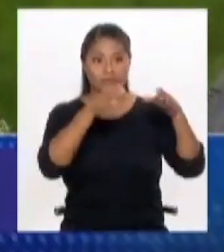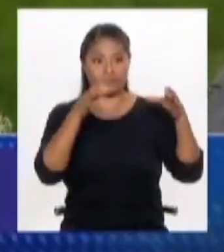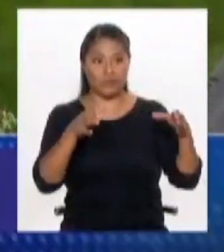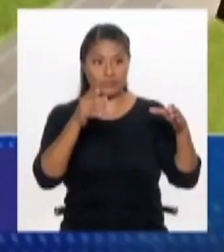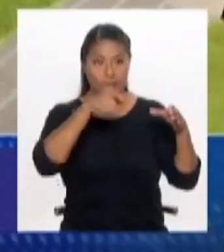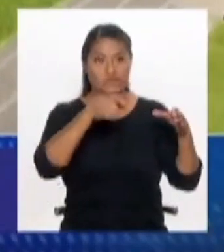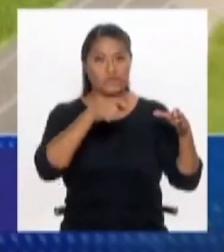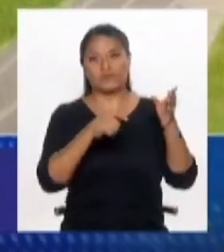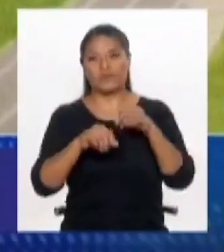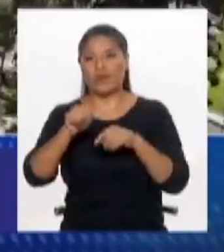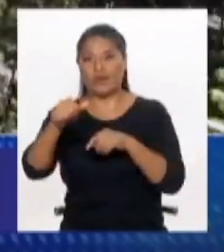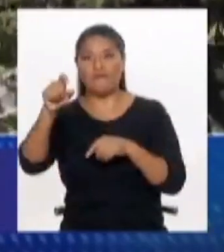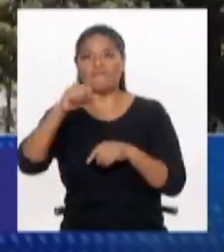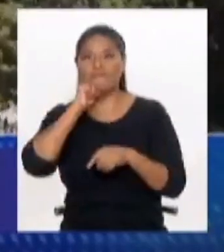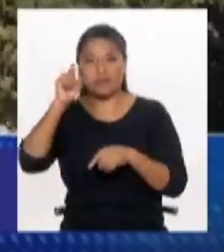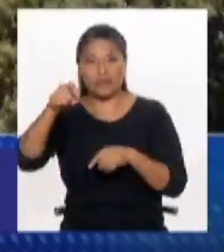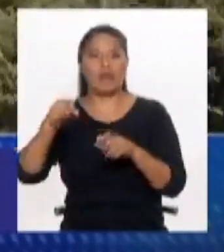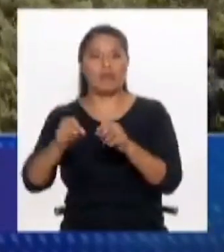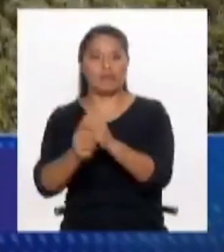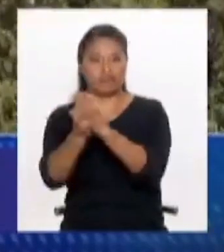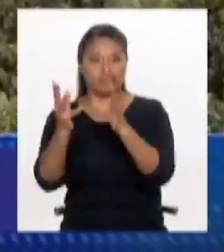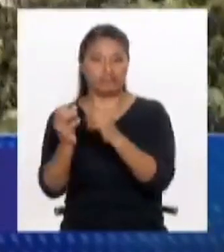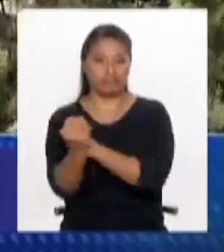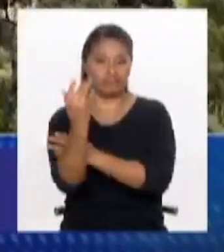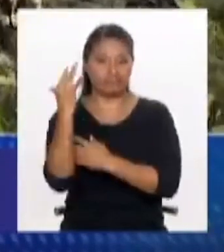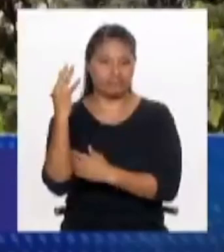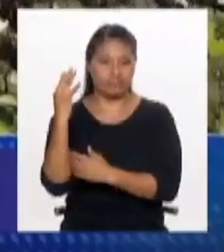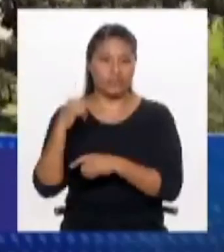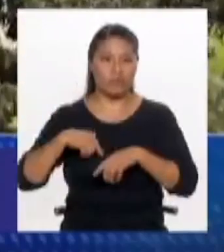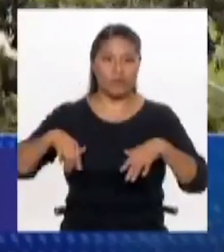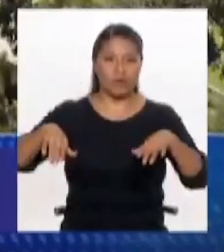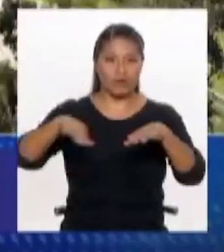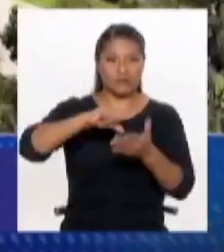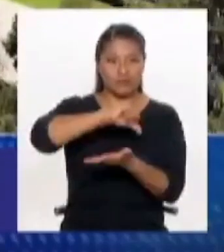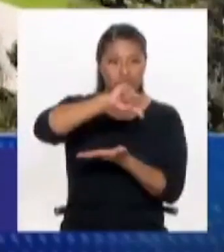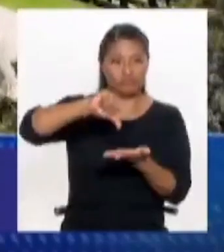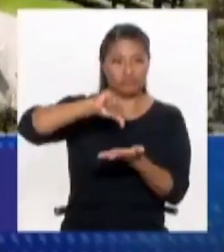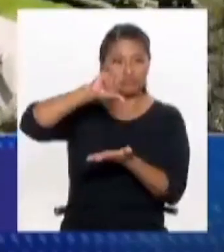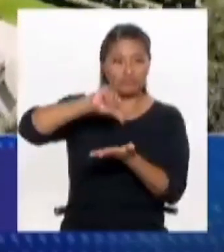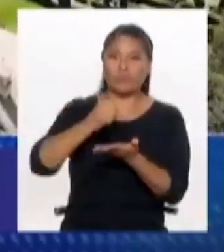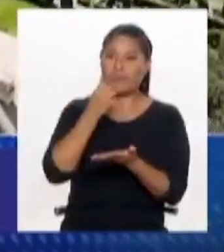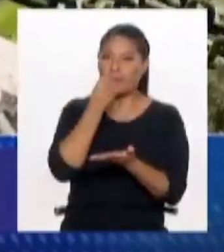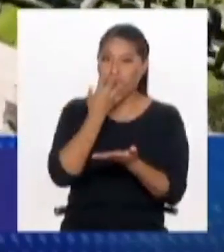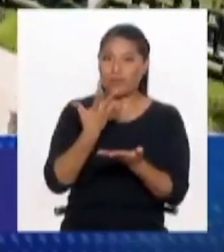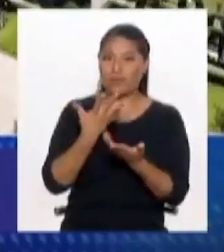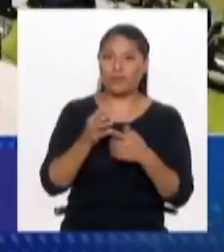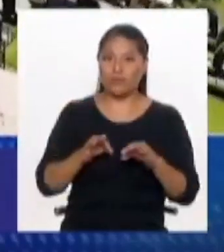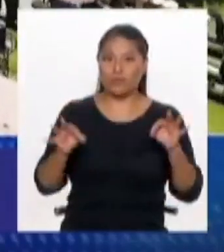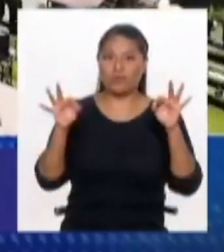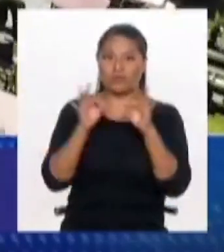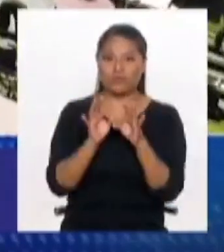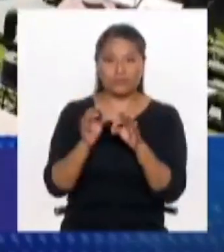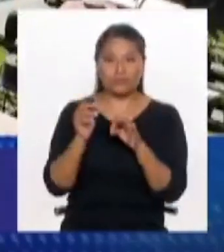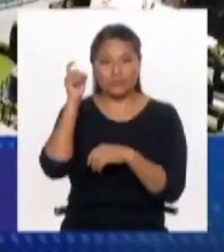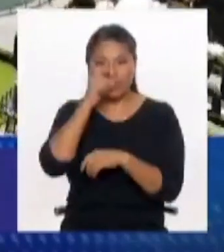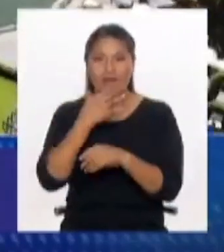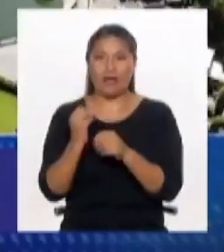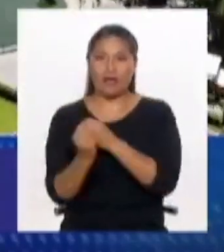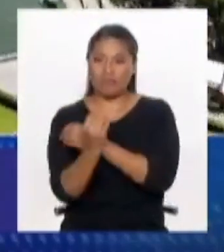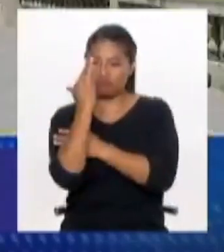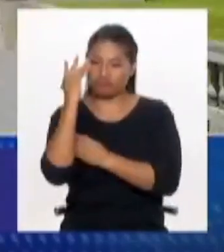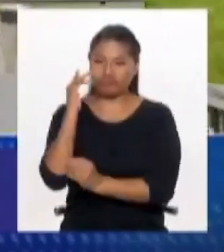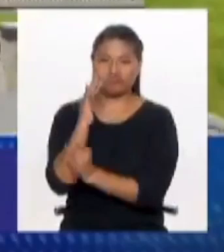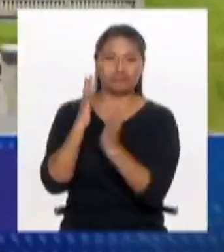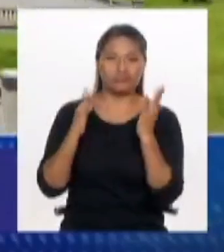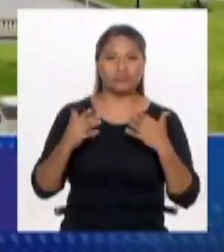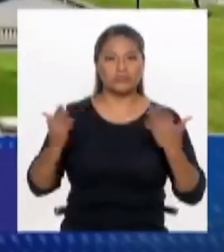Entonces, y siendo los parques Bicentenario una oportunidad justamente de subsanar un poco el déficit de área verde y